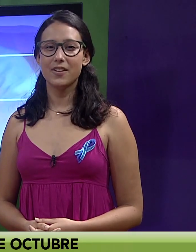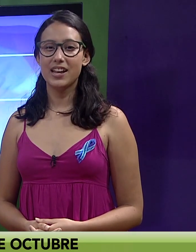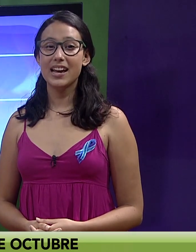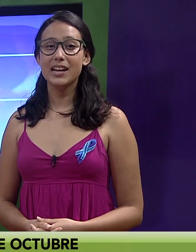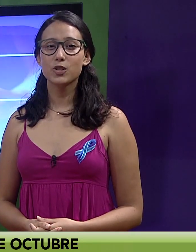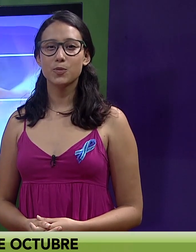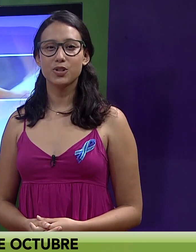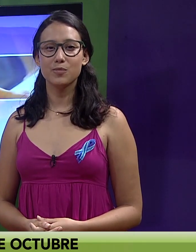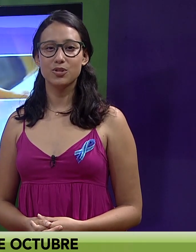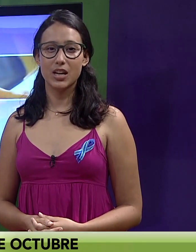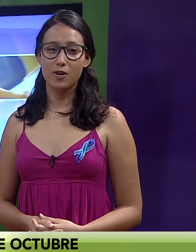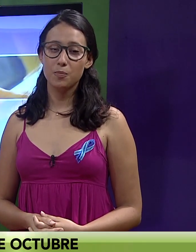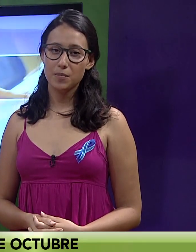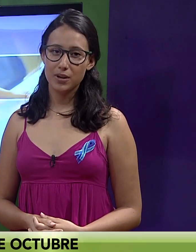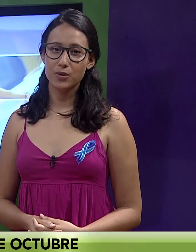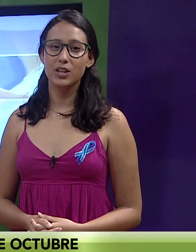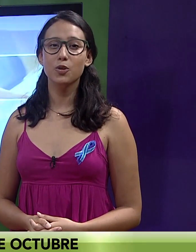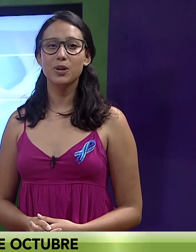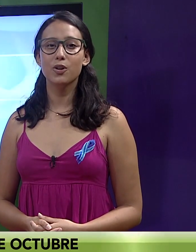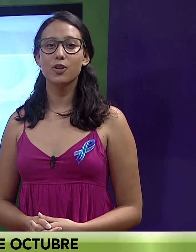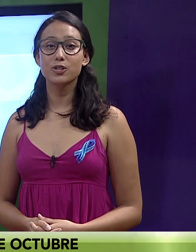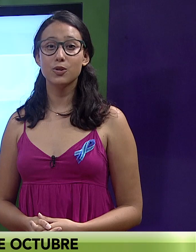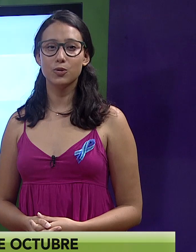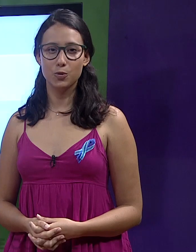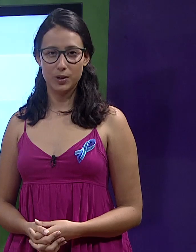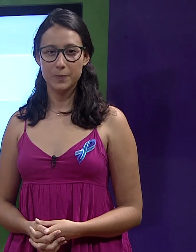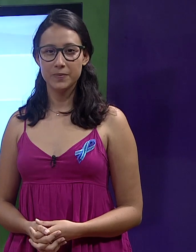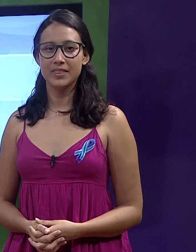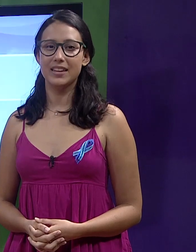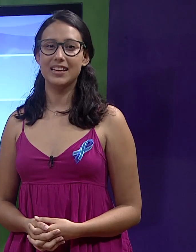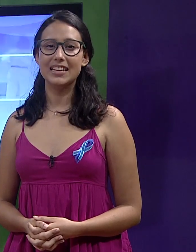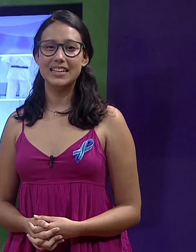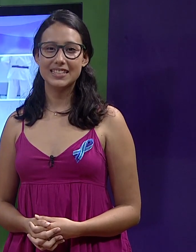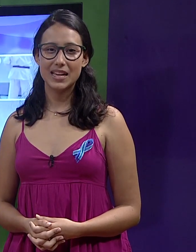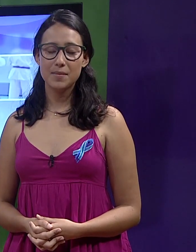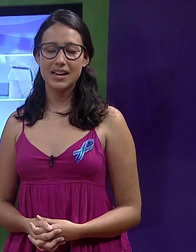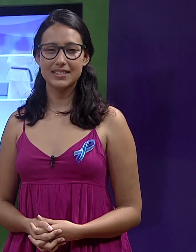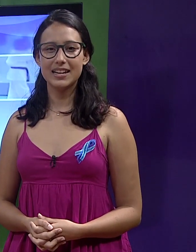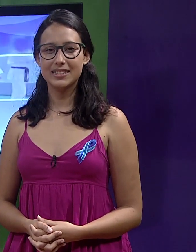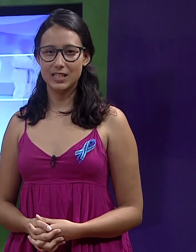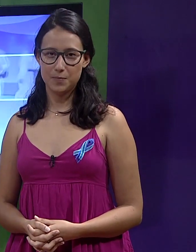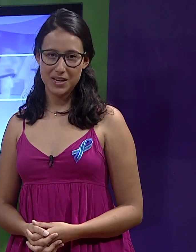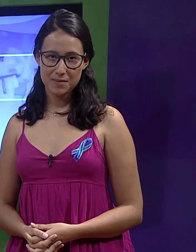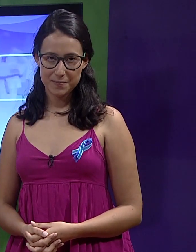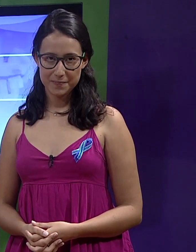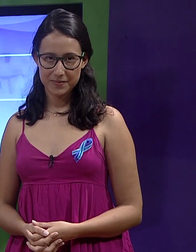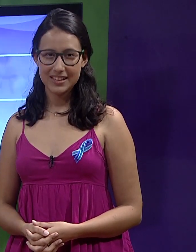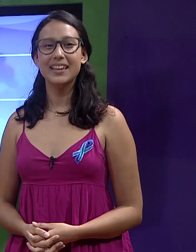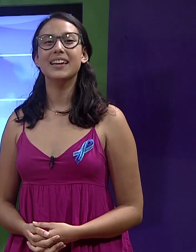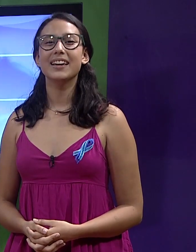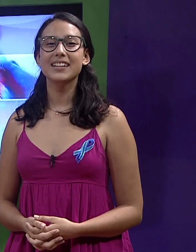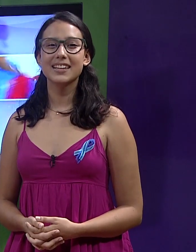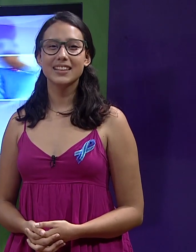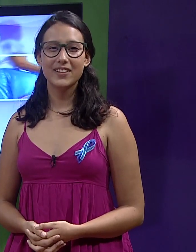AGECO, se celebrará en los próximos sábado primero y domingo 2 de octubre, desde las 10 am hasta las 6 pm.